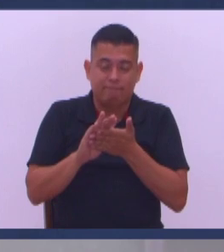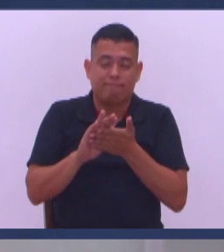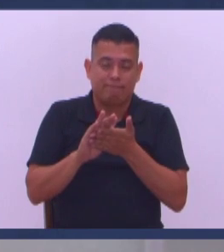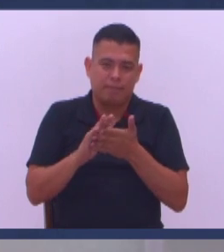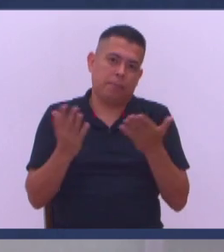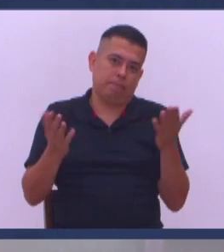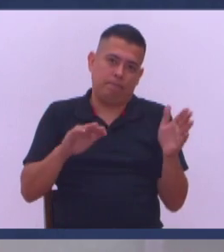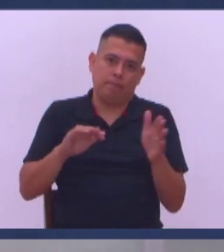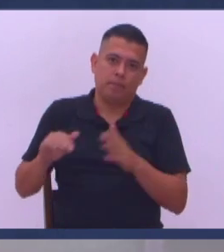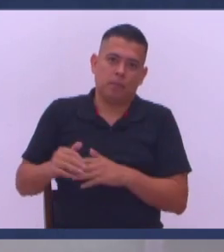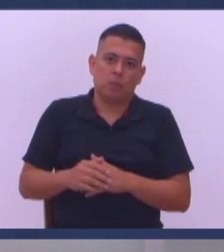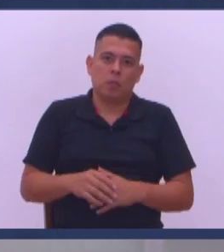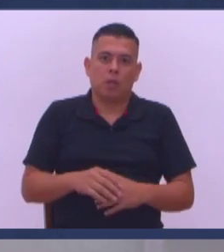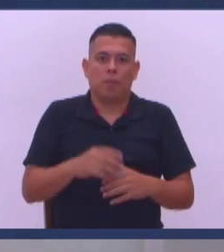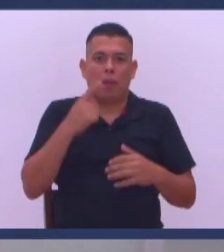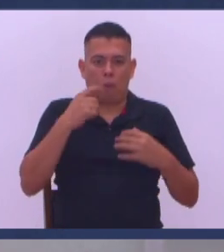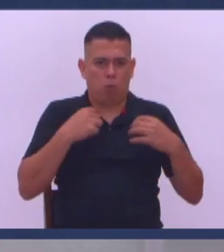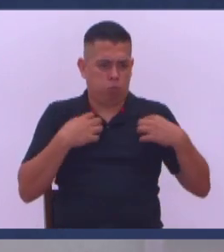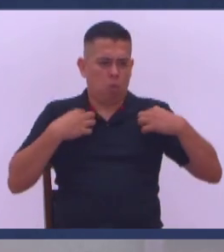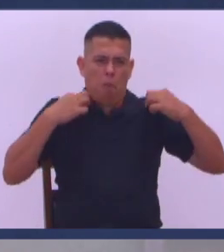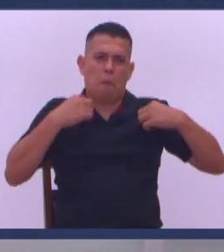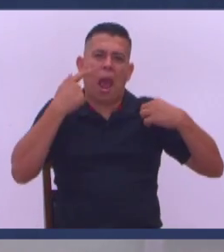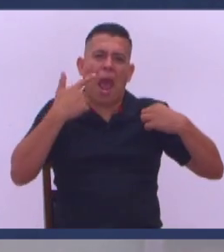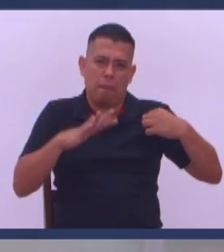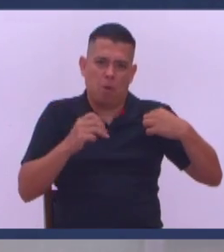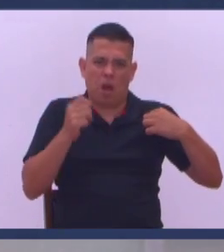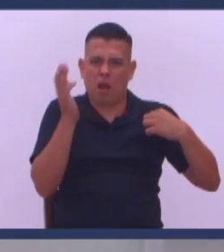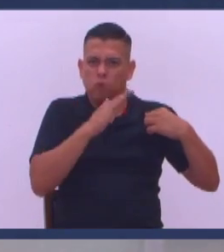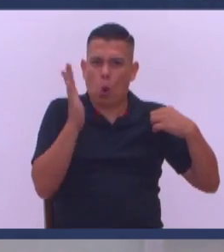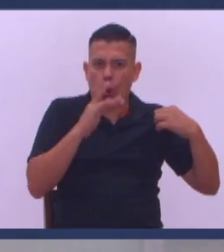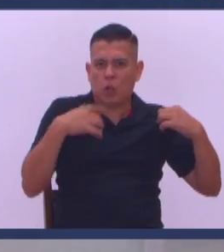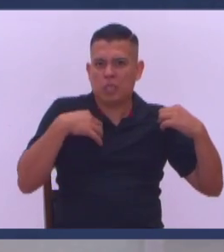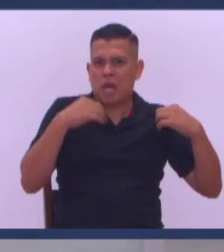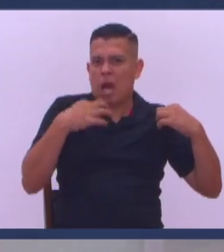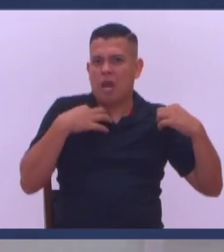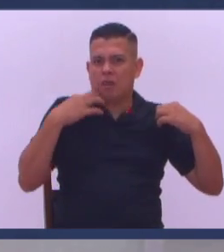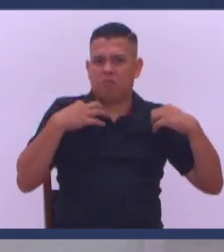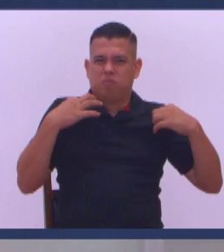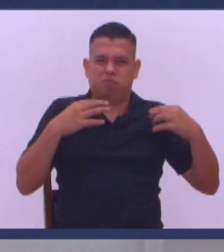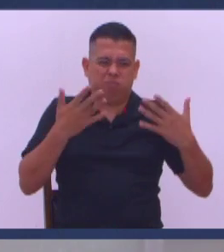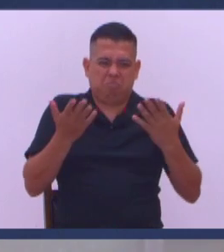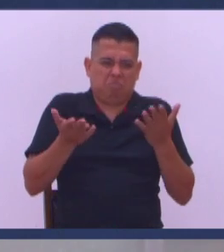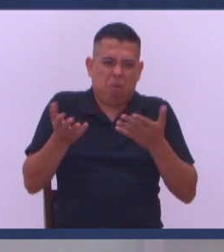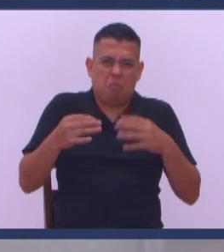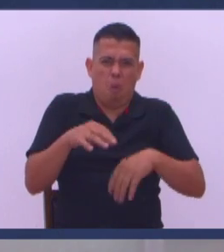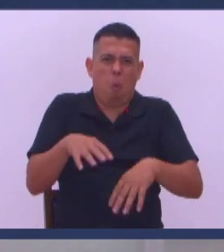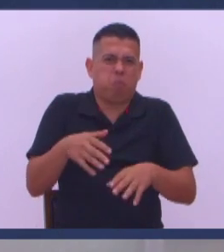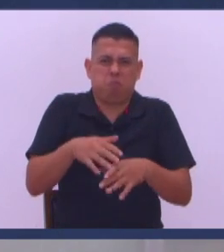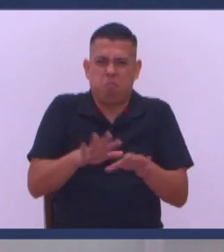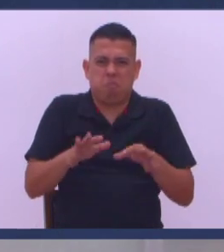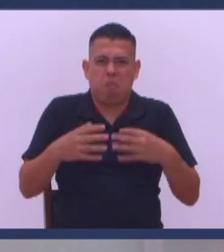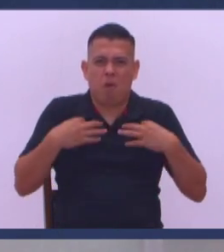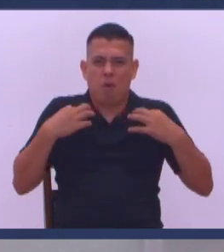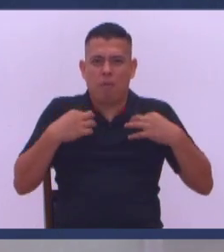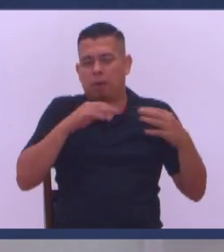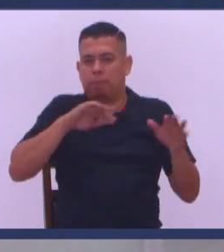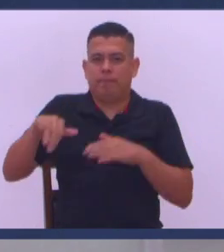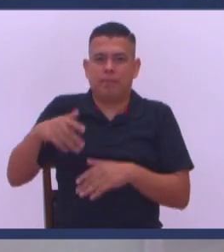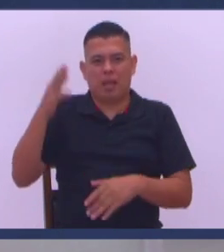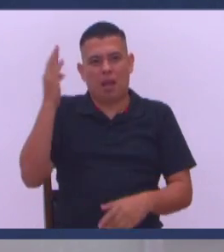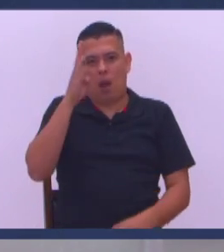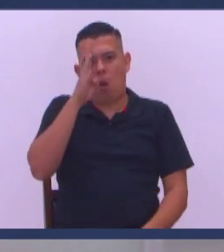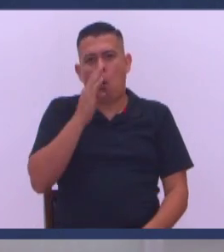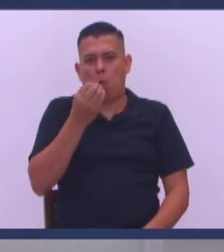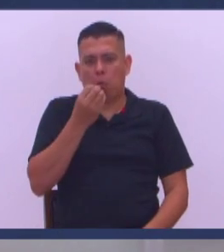A ver Cuando una prenda Se ha manchado Cuando una prenda Se ha llenado De algún stain Alguna otra cosa Que comió Ayer estaba yo